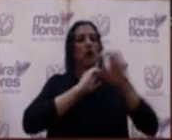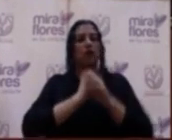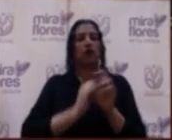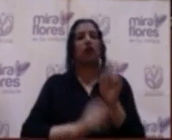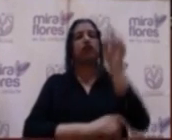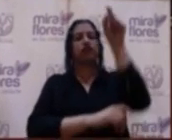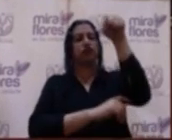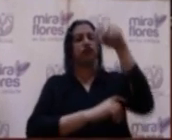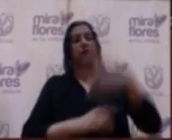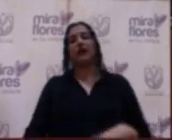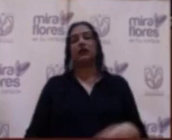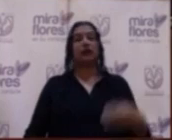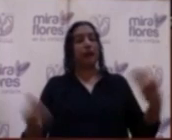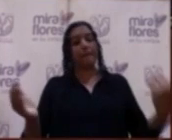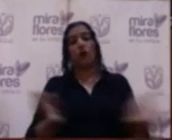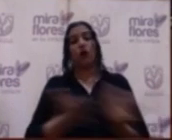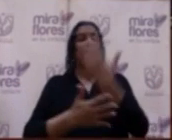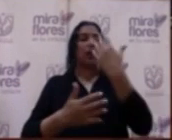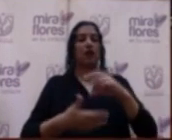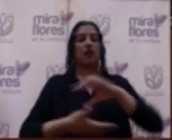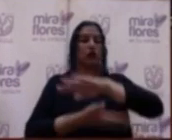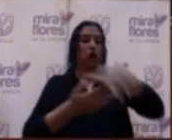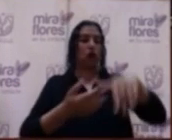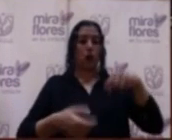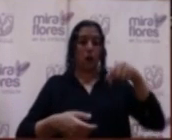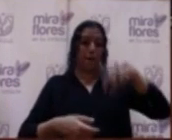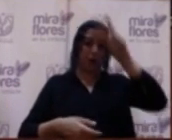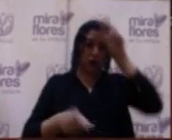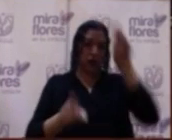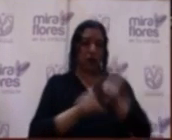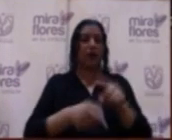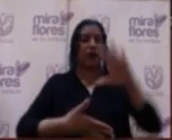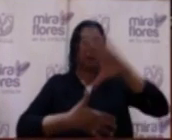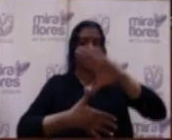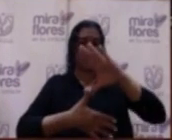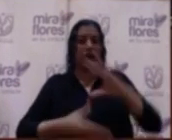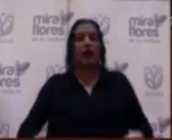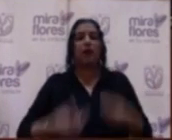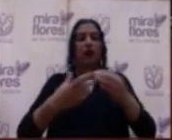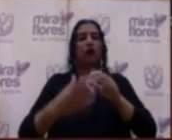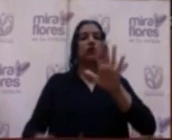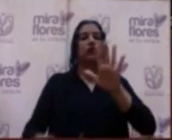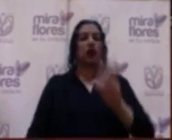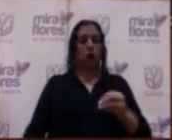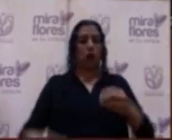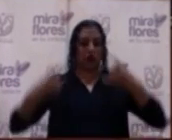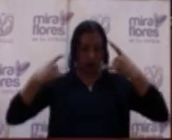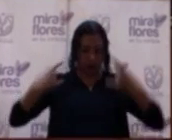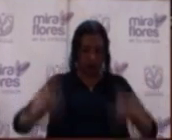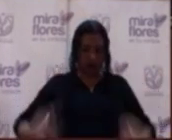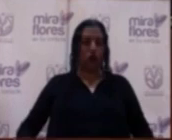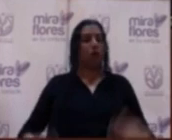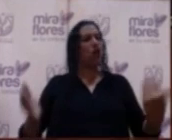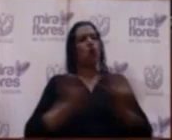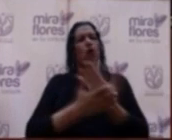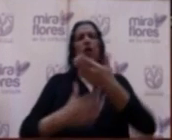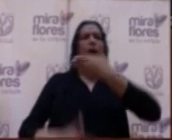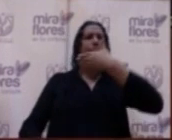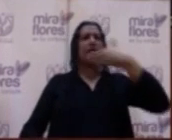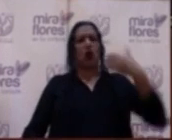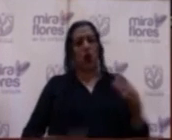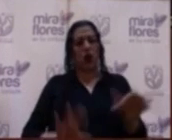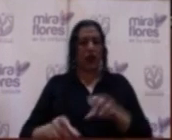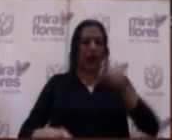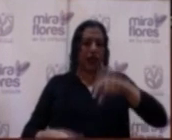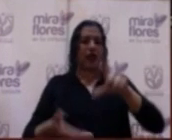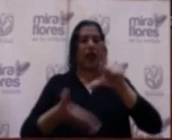y una de las más modernas de América en general. Les hemos dado 50 uniformes modernísimos, los mejores uniformes que